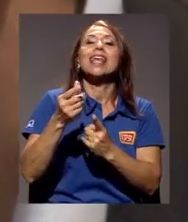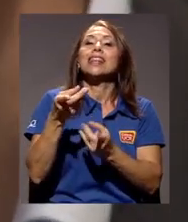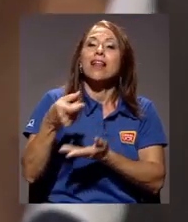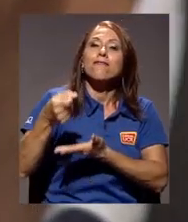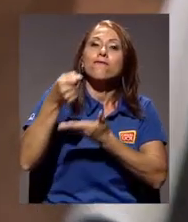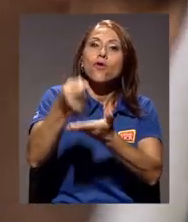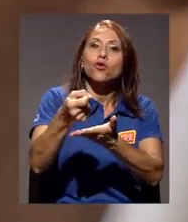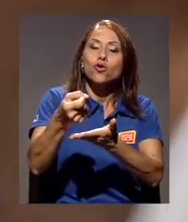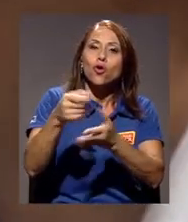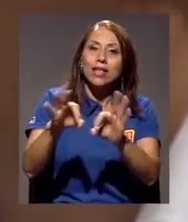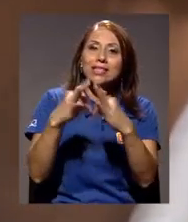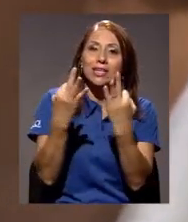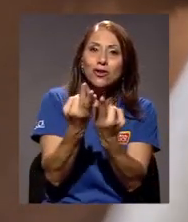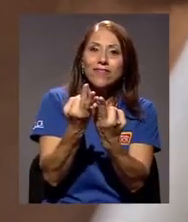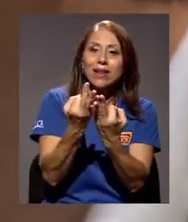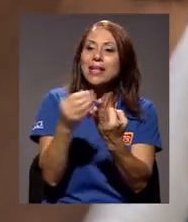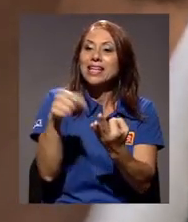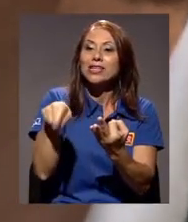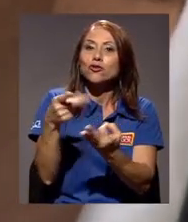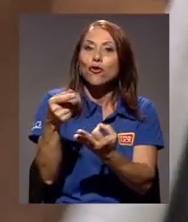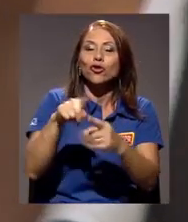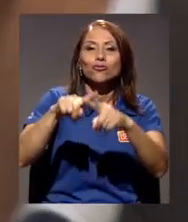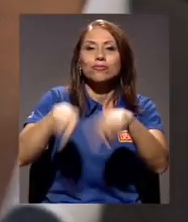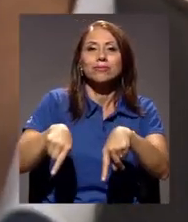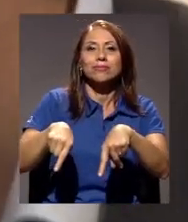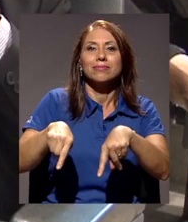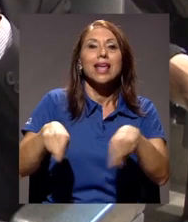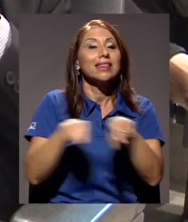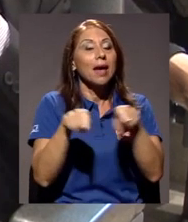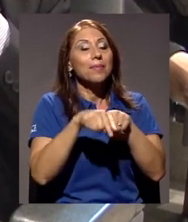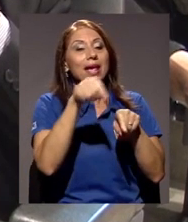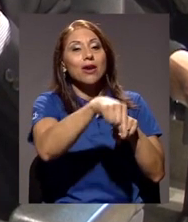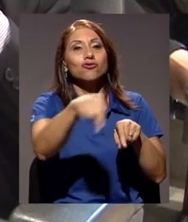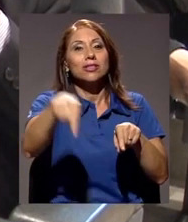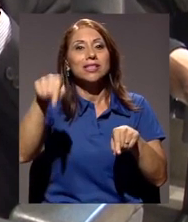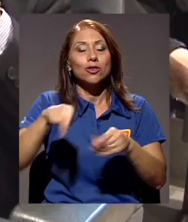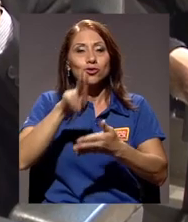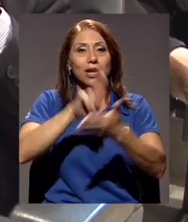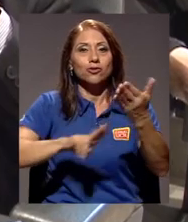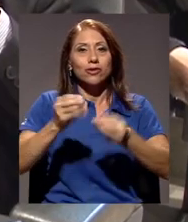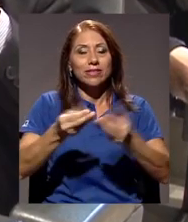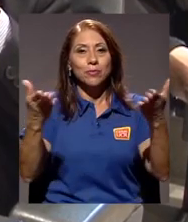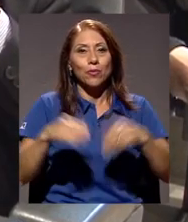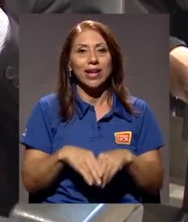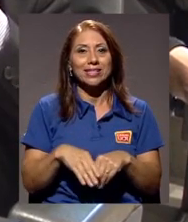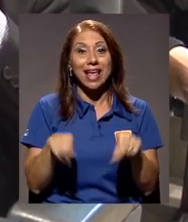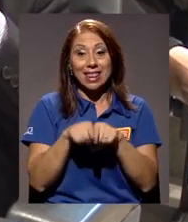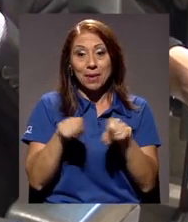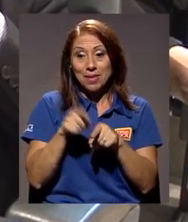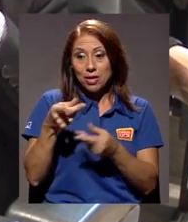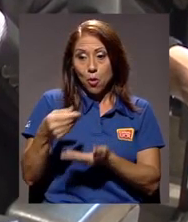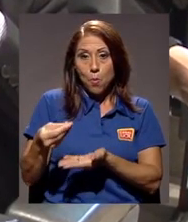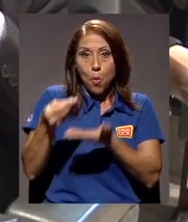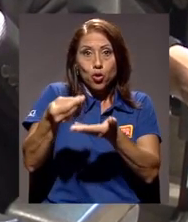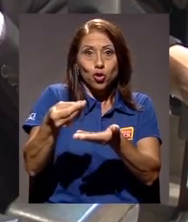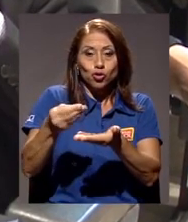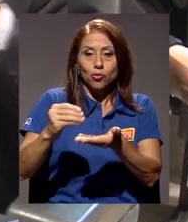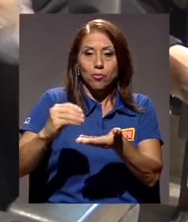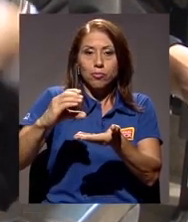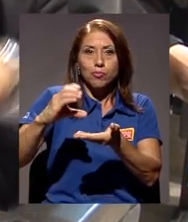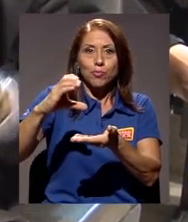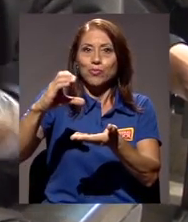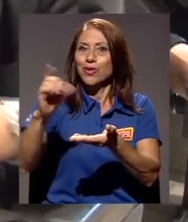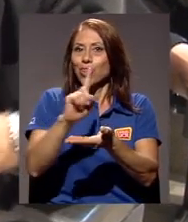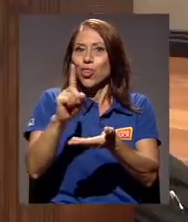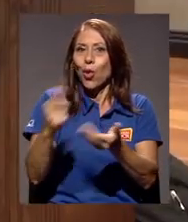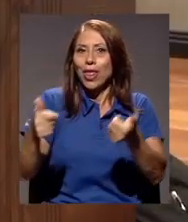Familiares FODESAF y a los recintos de las universidades públicas. Por otra parte los montos no se actualizan según la inflación y